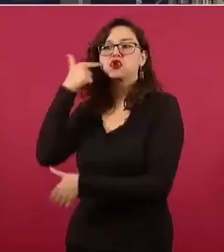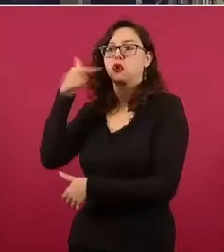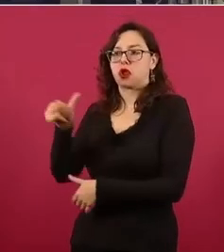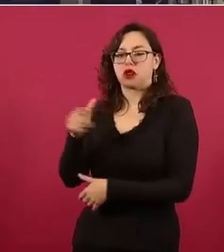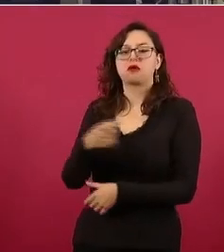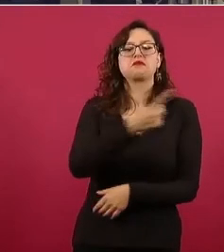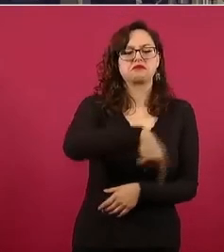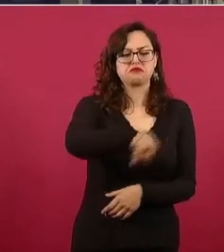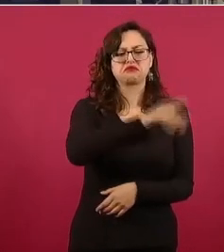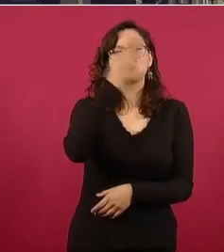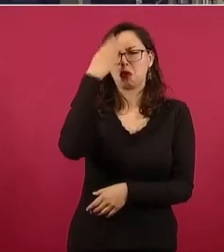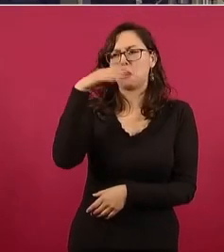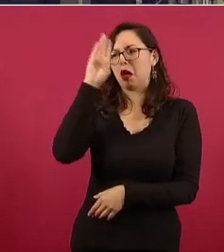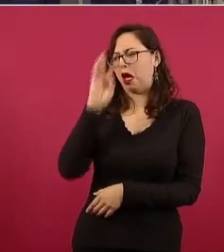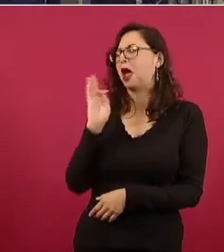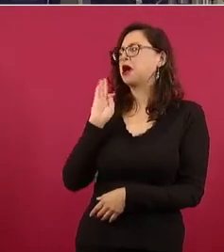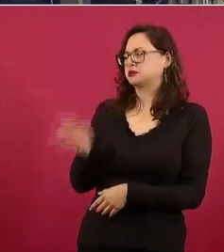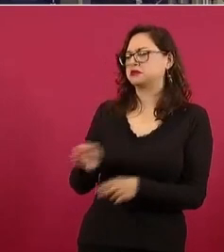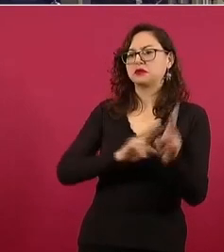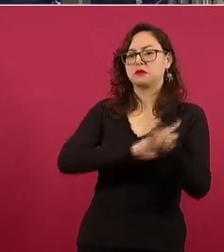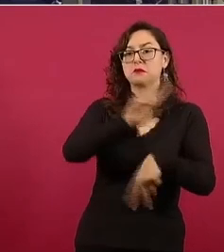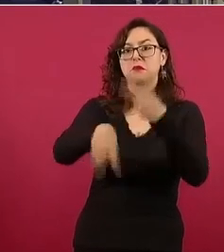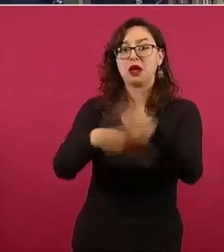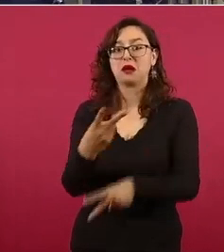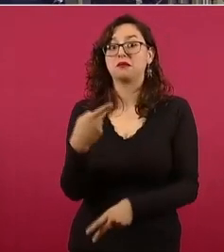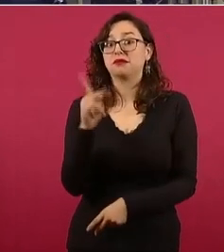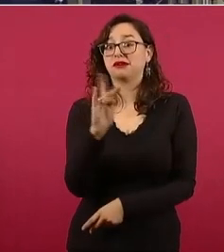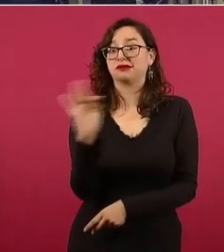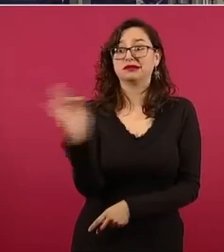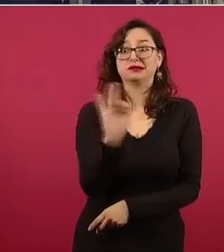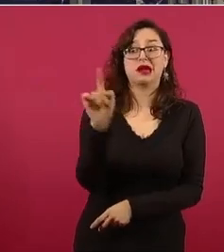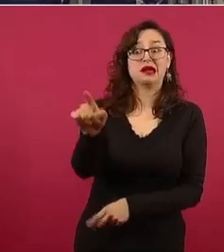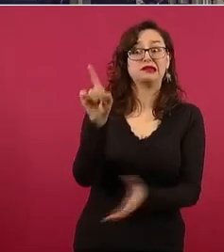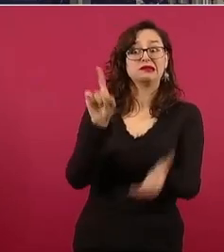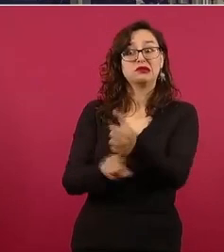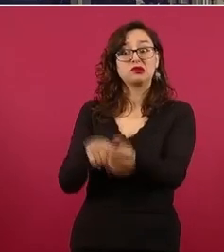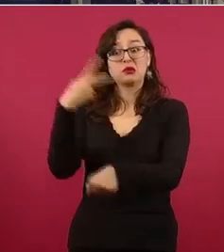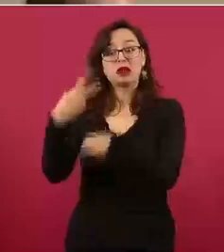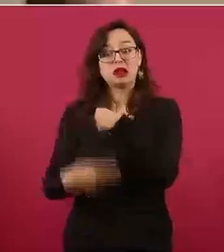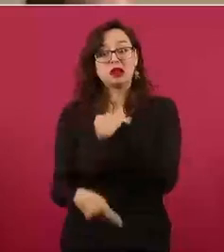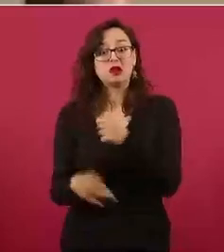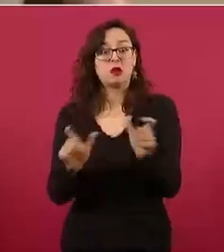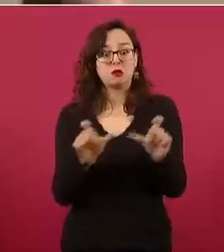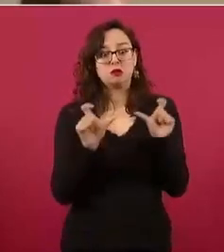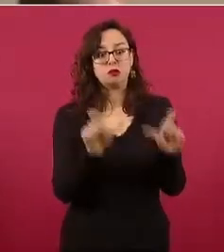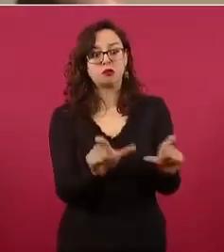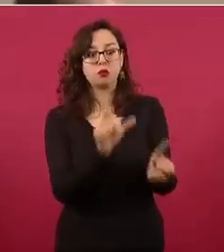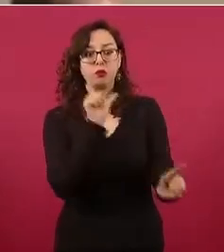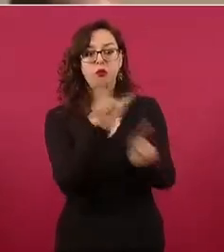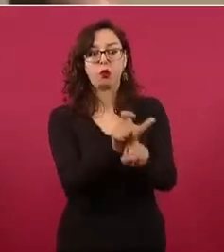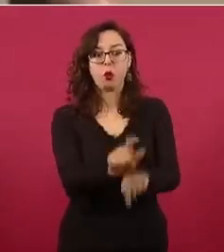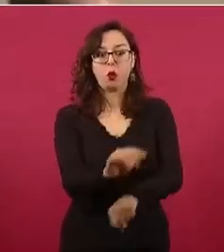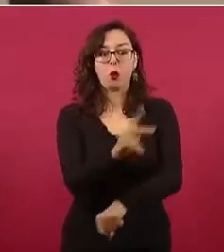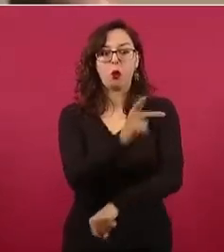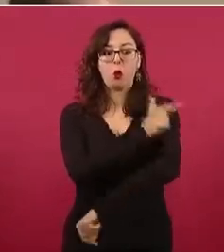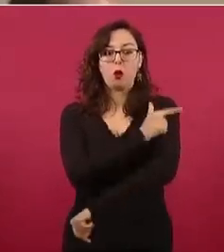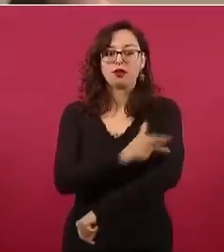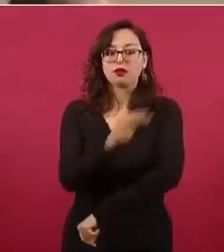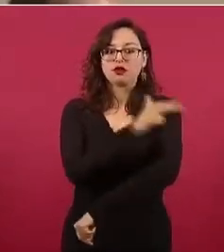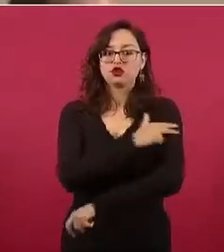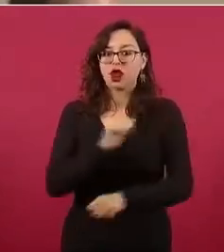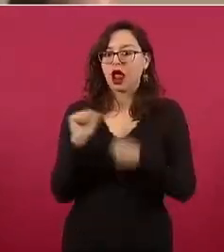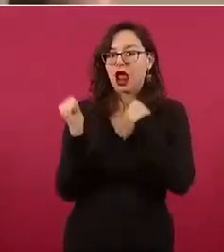son de alto riesgo por el crimen organizado y en las cuales los médicos se han estado quejando igualmente por esta